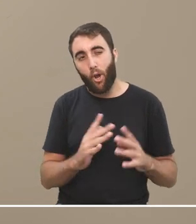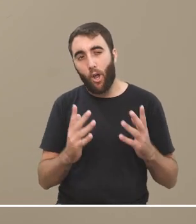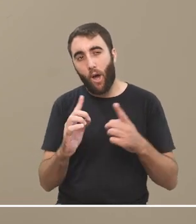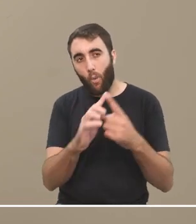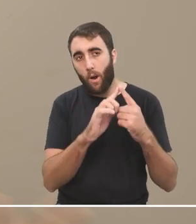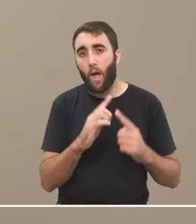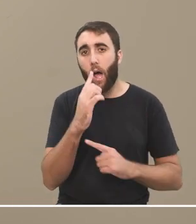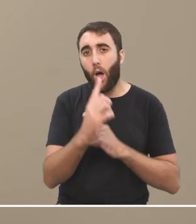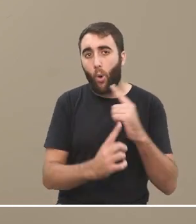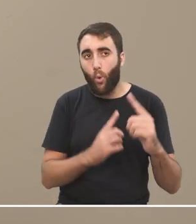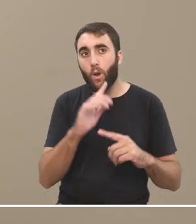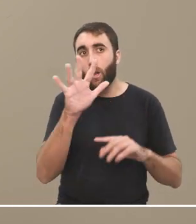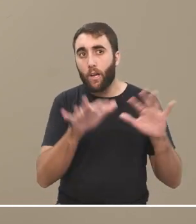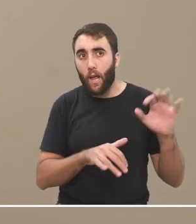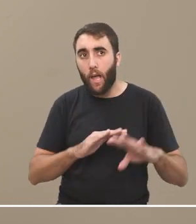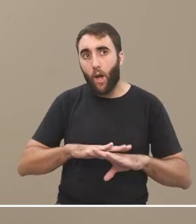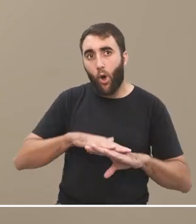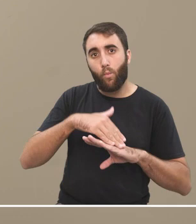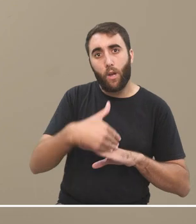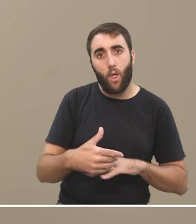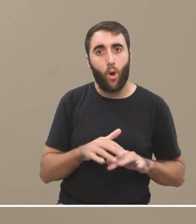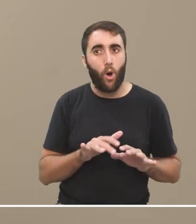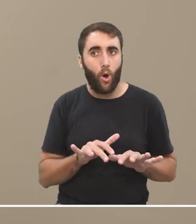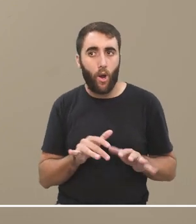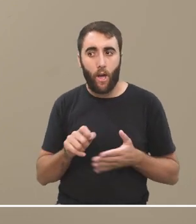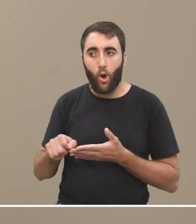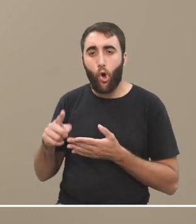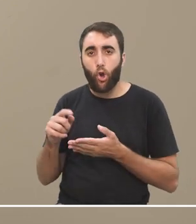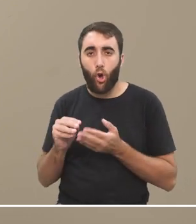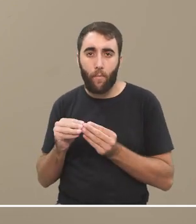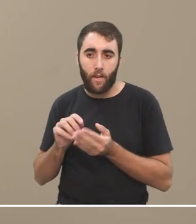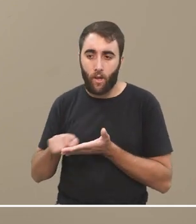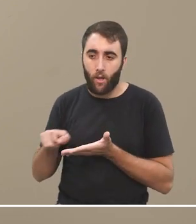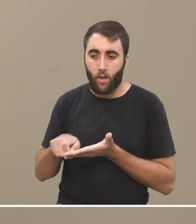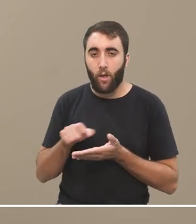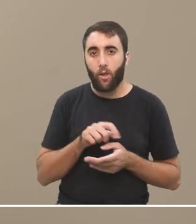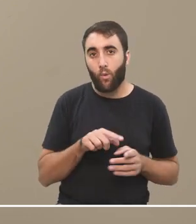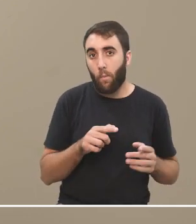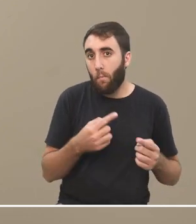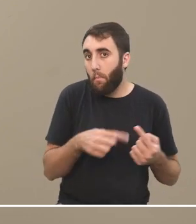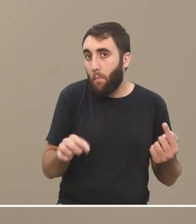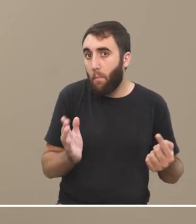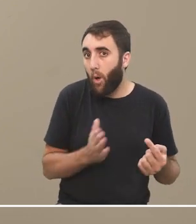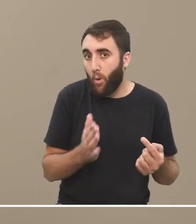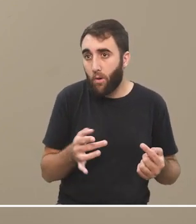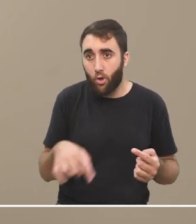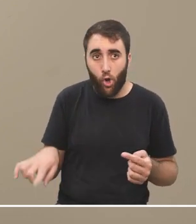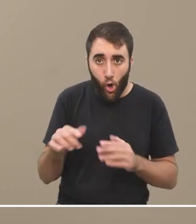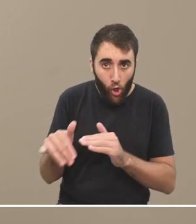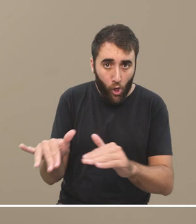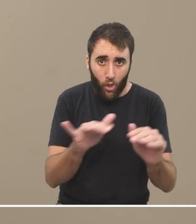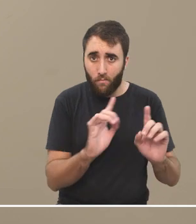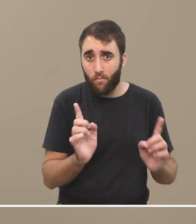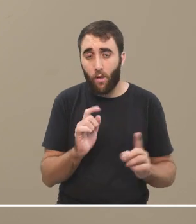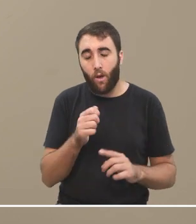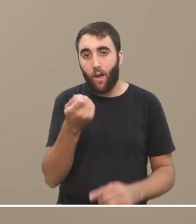Algunos estudiantes empezaron a aparecer con esas máquinas. Y eran productos, ¿no? O sea, no todos los estudiantes tenían acceso a